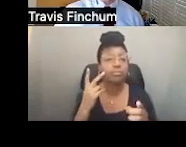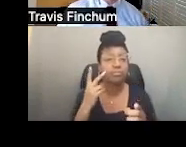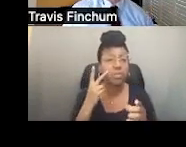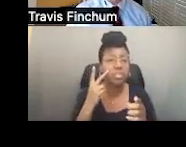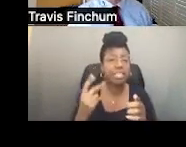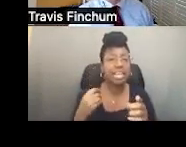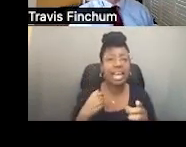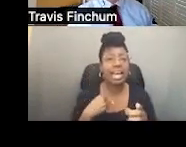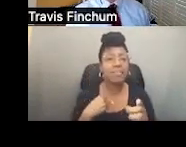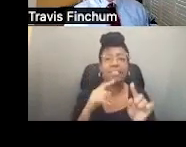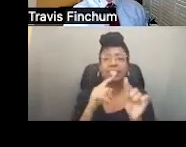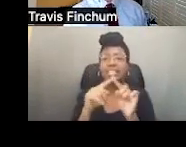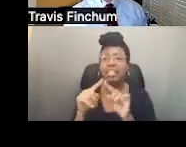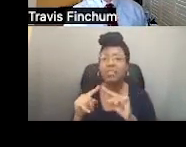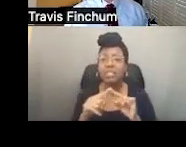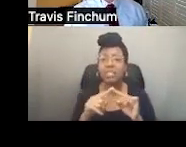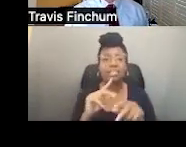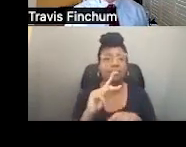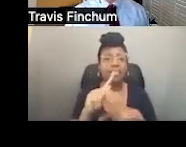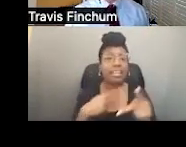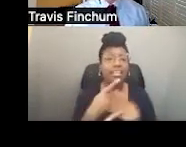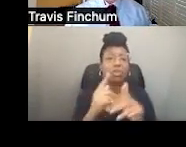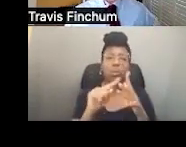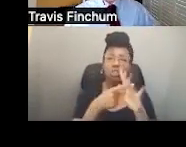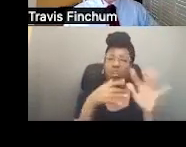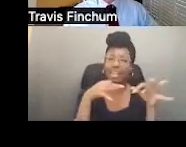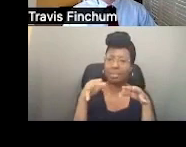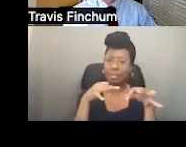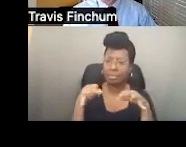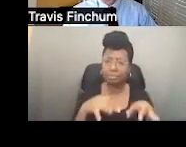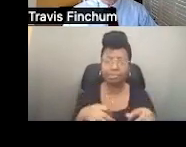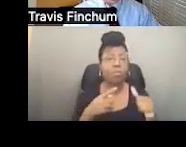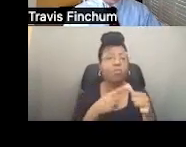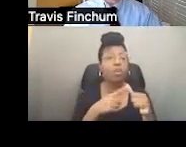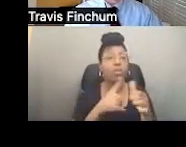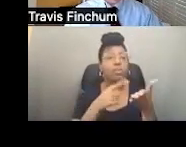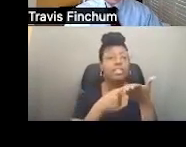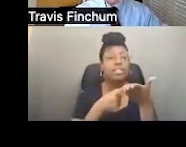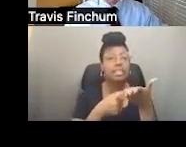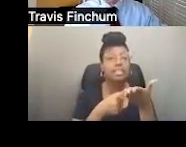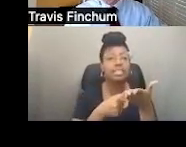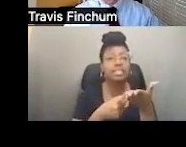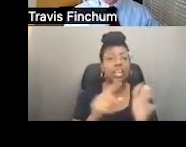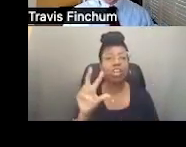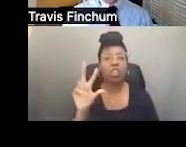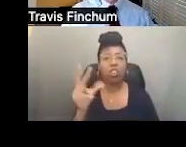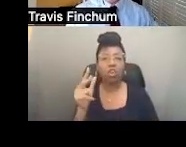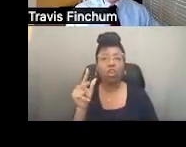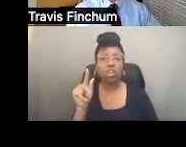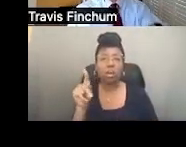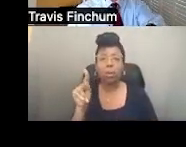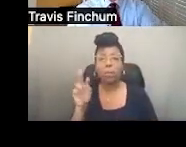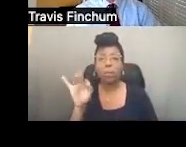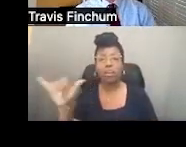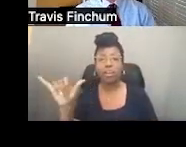Bien, cada uno de estos redondeles es un tipo distinto de fideicomiso de necesidades especiales. Entonces, vamos a